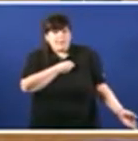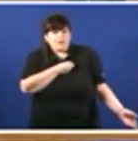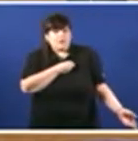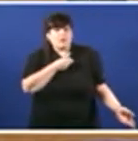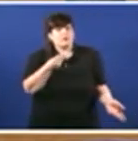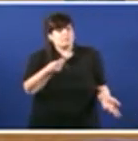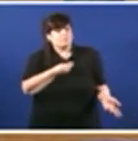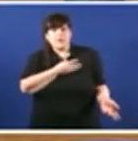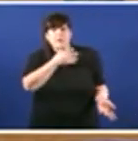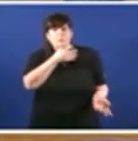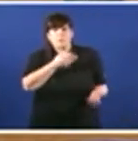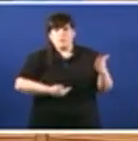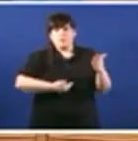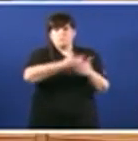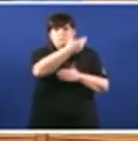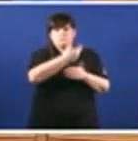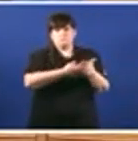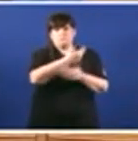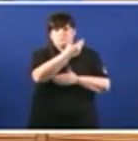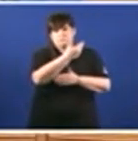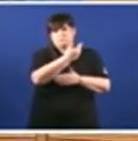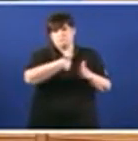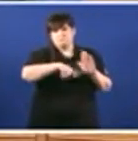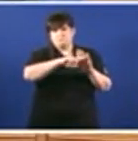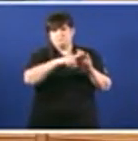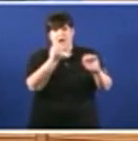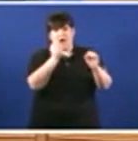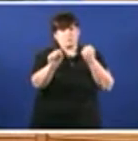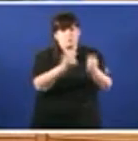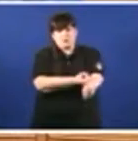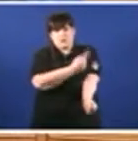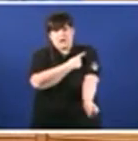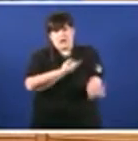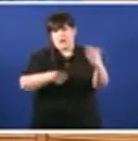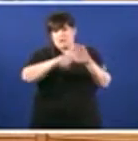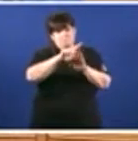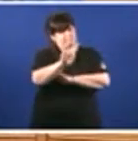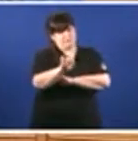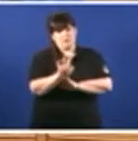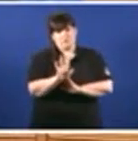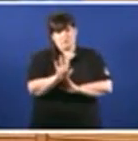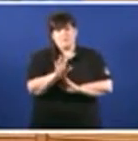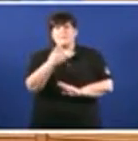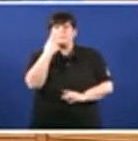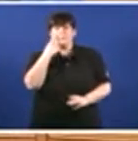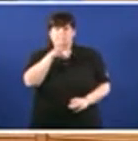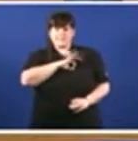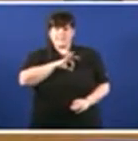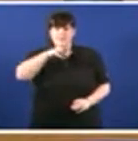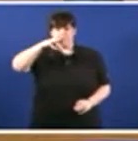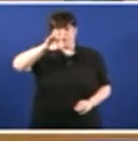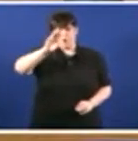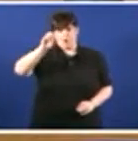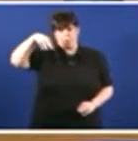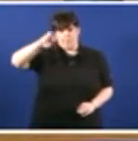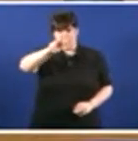as hemerotecas non resista a súa sobreactuación señor Méndez Romeu Mire señor Méndez Romeu Si quere